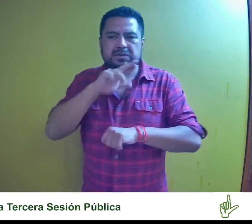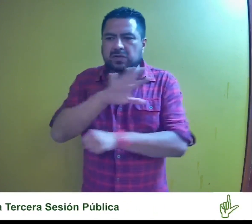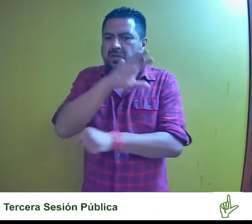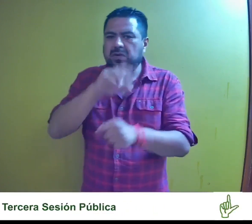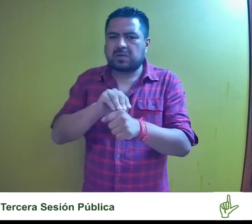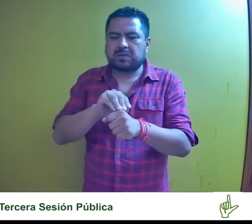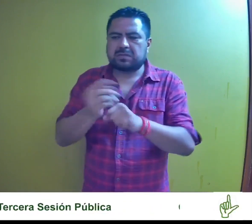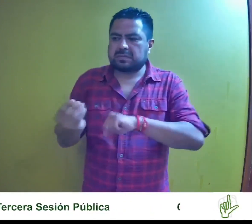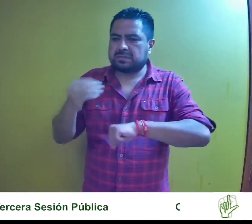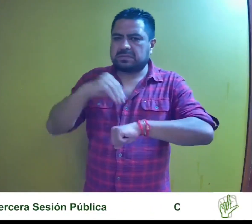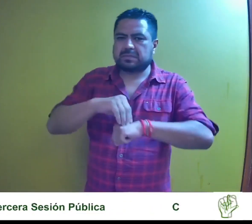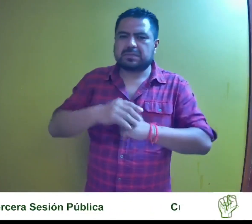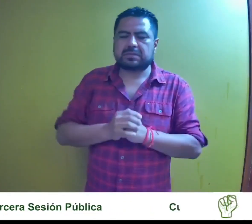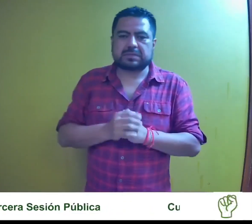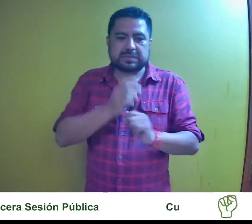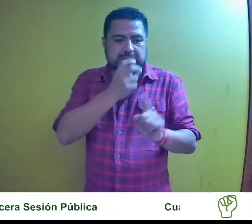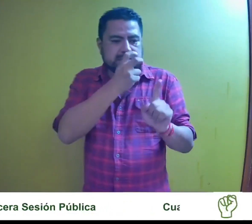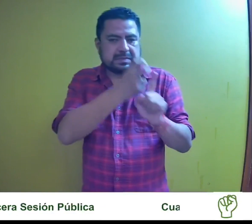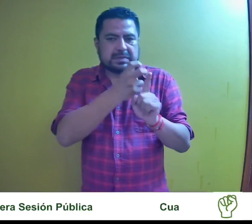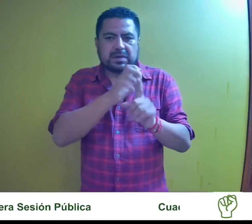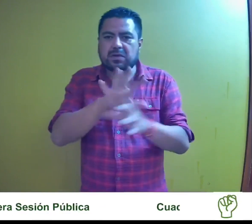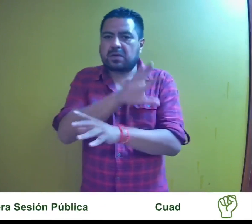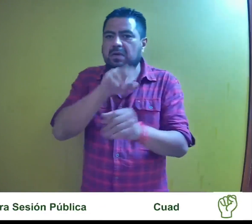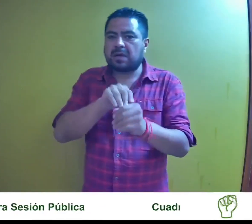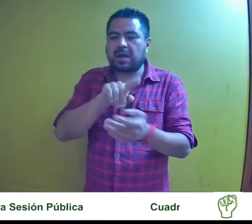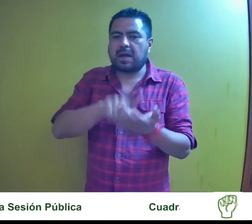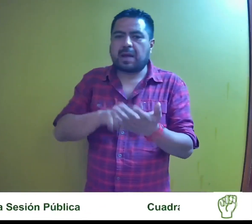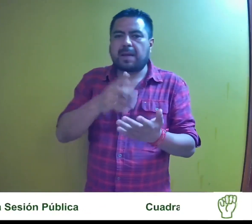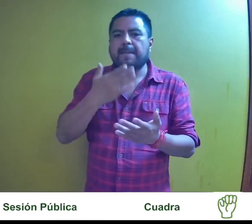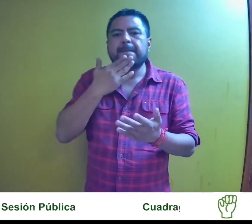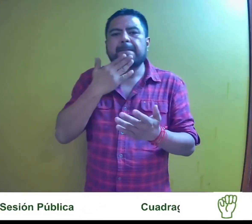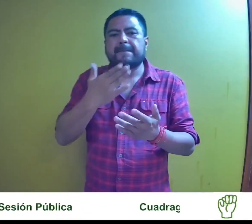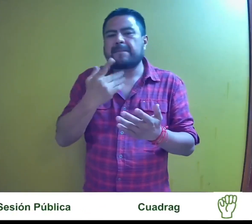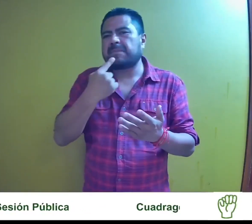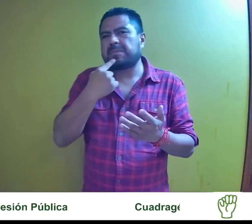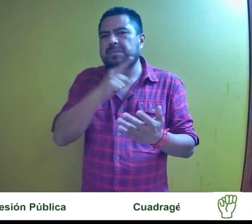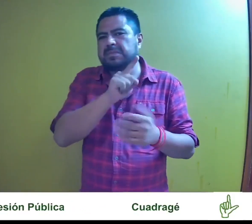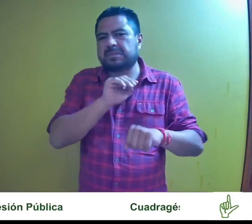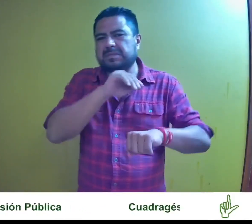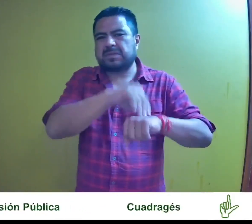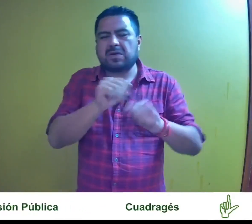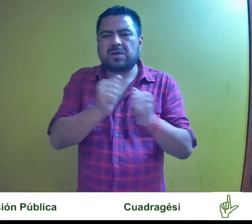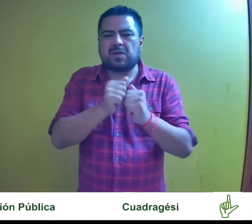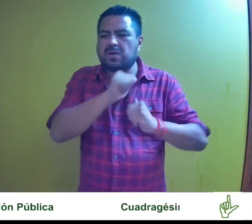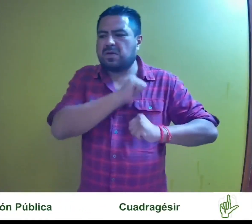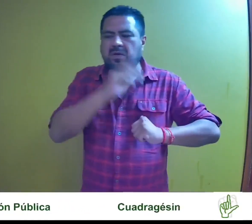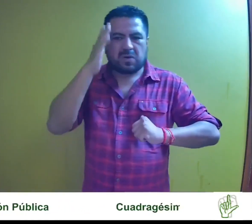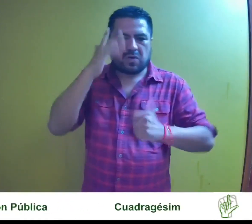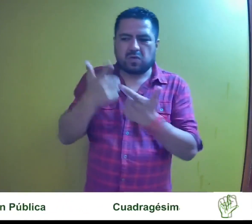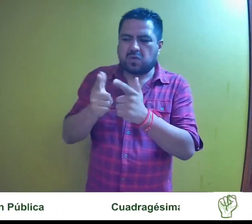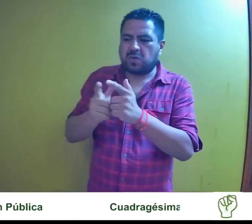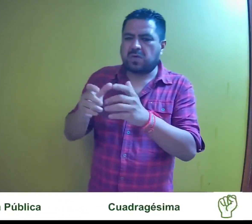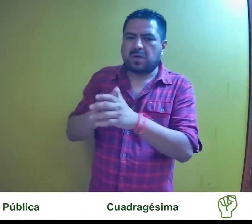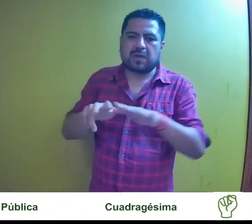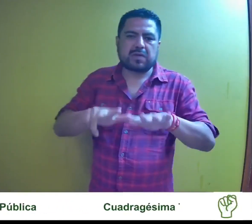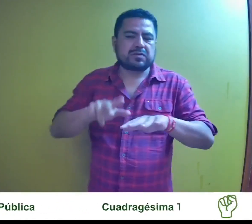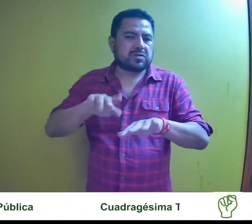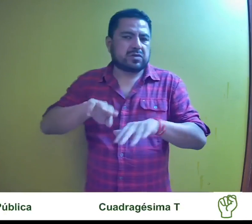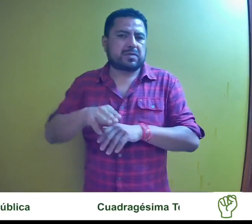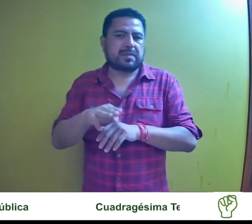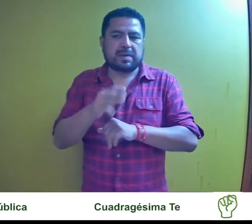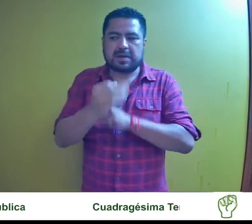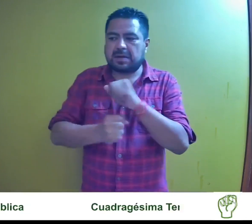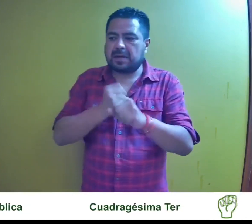e imparcial. Ello, toda vez que ha quedado agreditado en autos, que la caja se presentó ante el órgano de justicia partidaria el 18 de mayo del año que